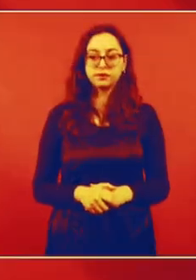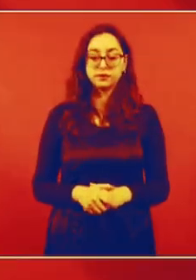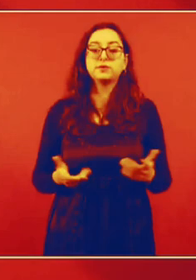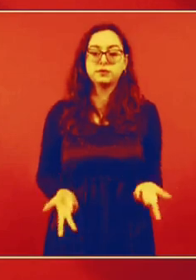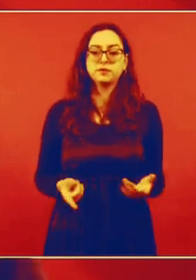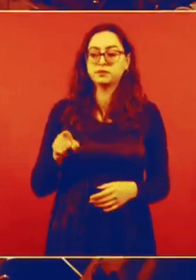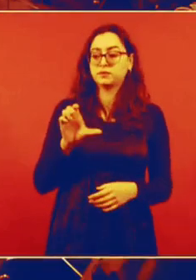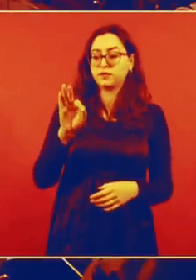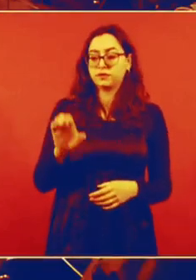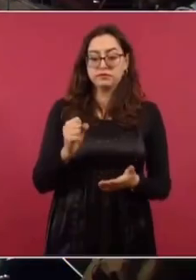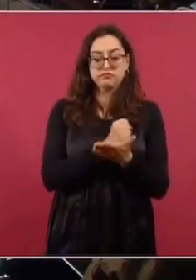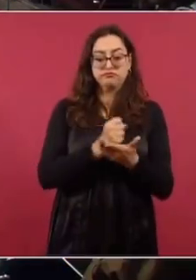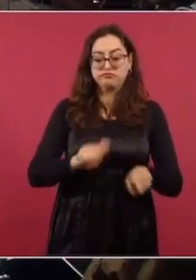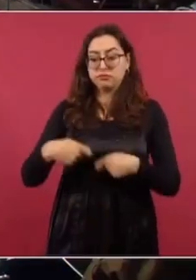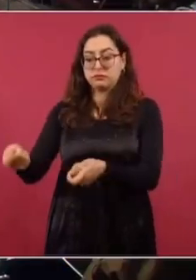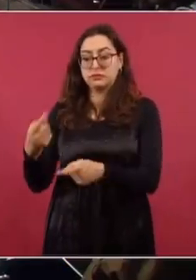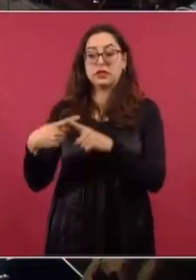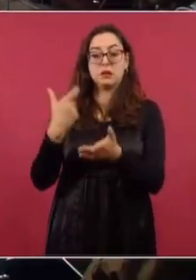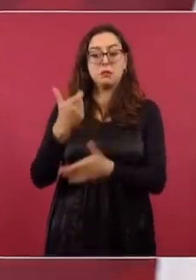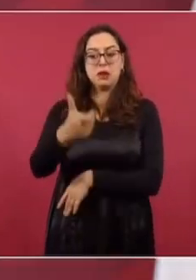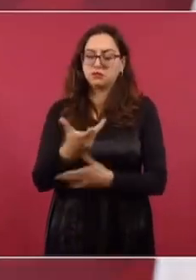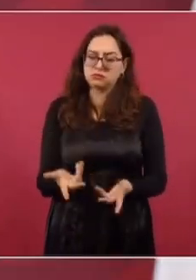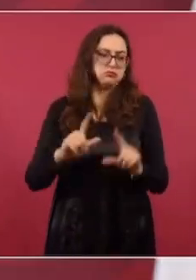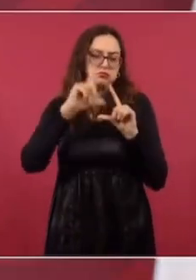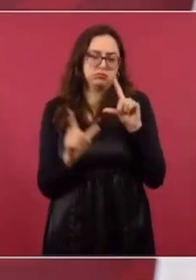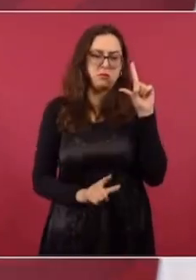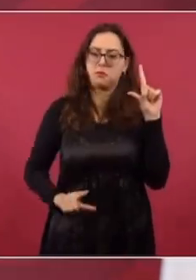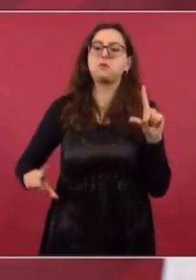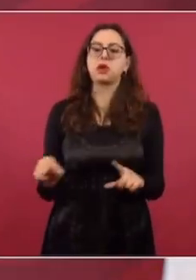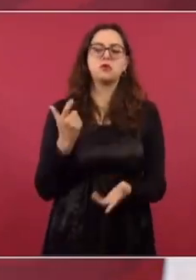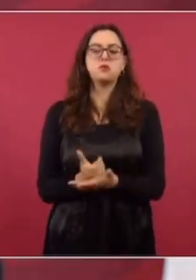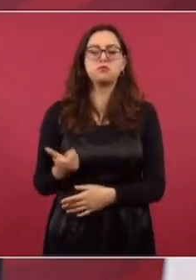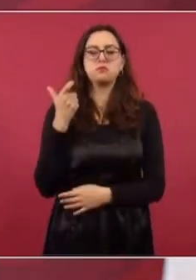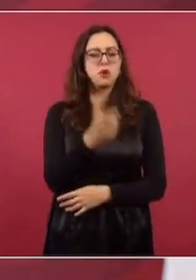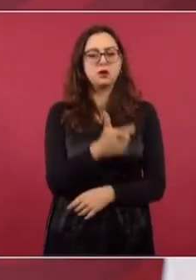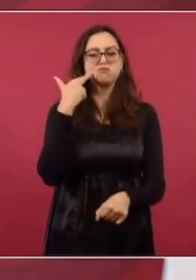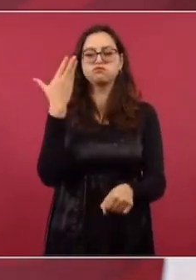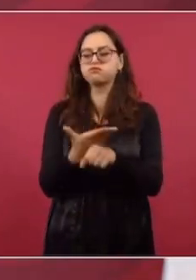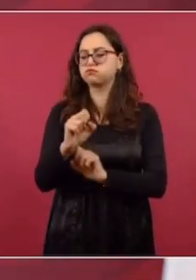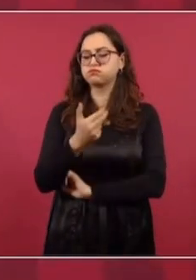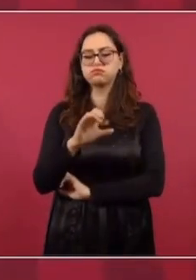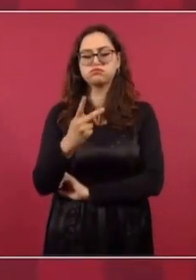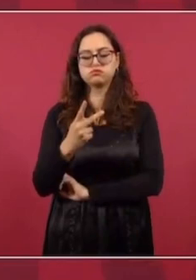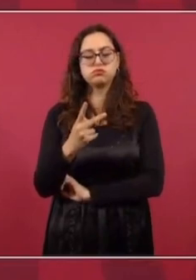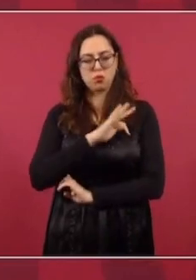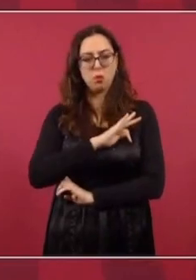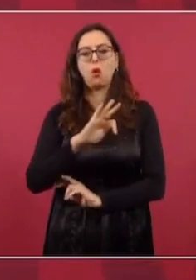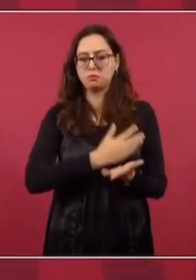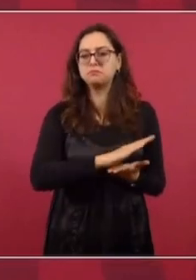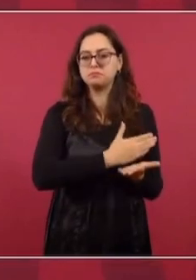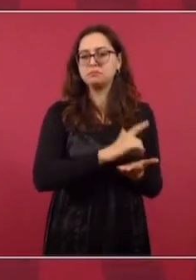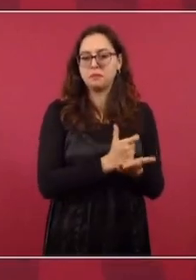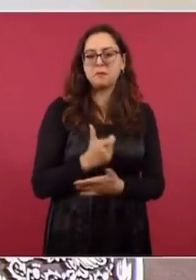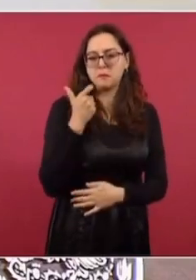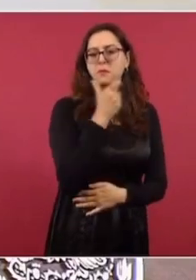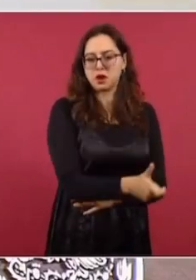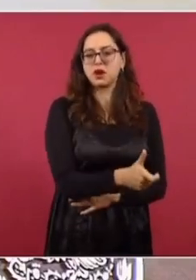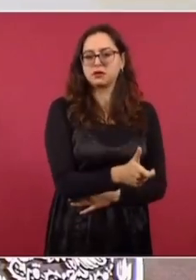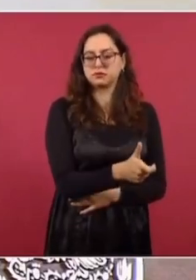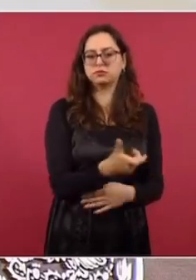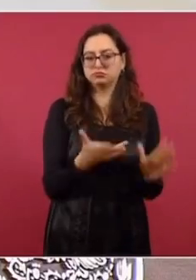Federal, sino como deuda soberana. Es decir, la Secretaría de Hacienda sería la responsable de llevar a cabo